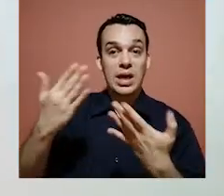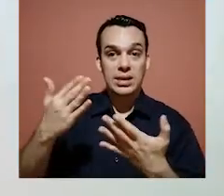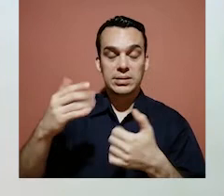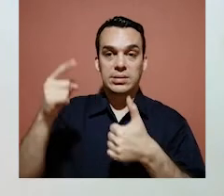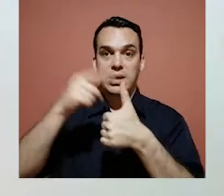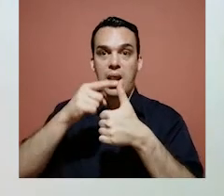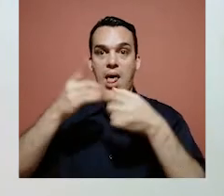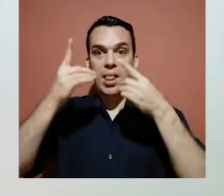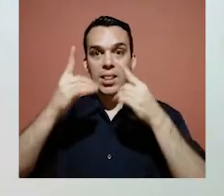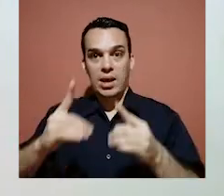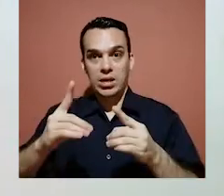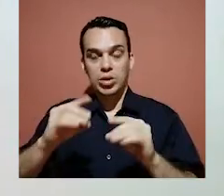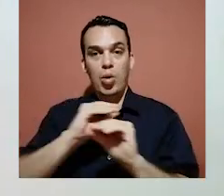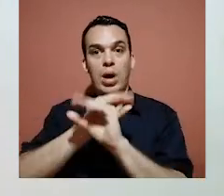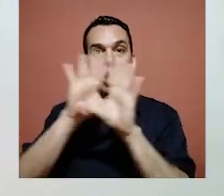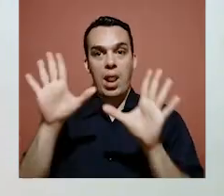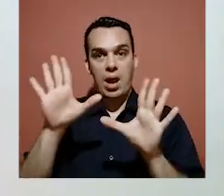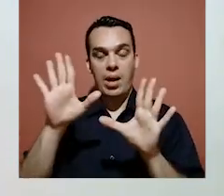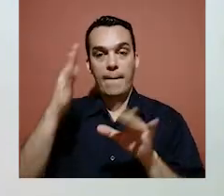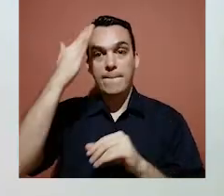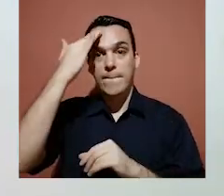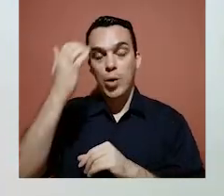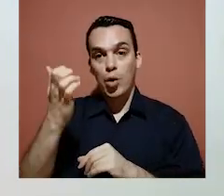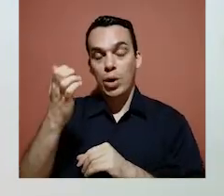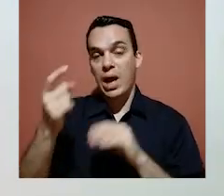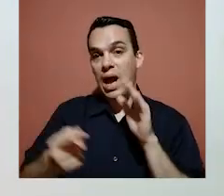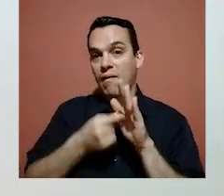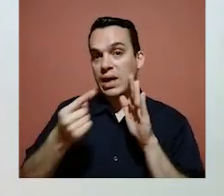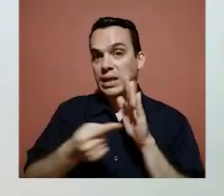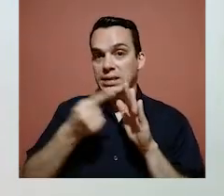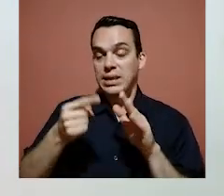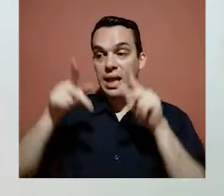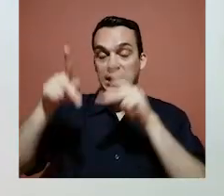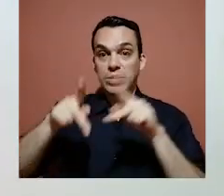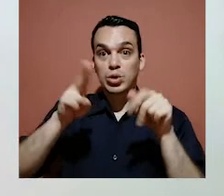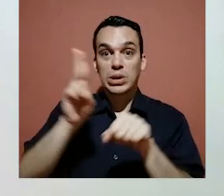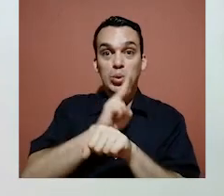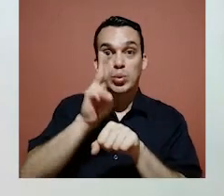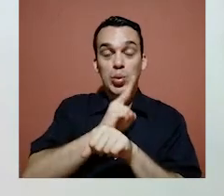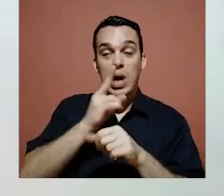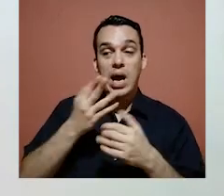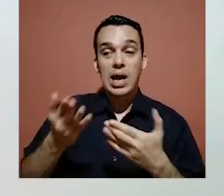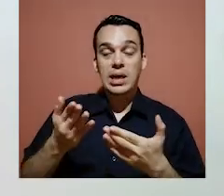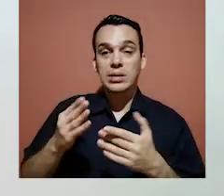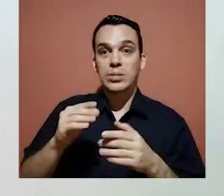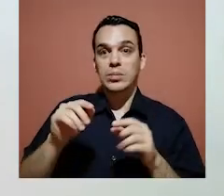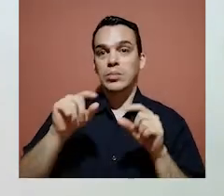denuncia es dejar la dirección bien clara, porque a veces las personas usuarias